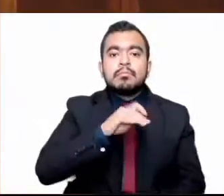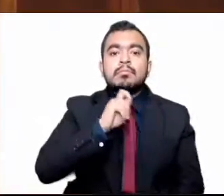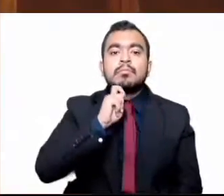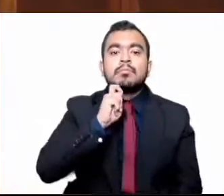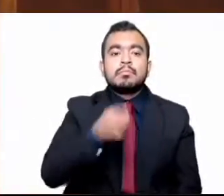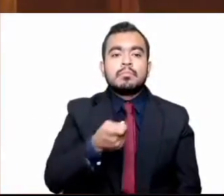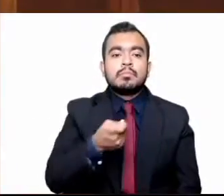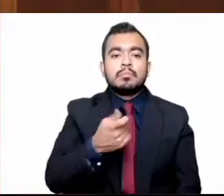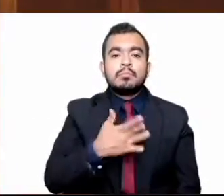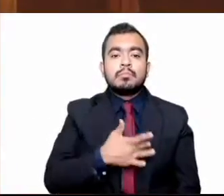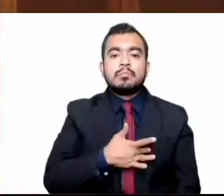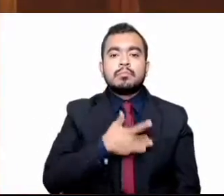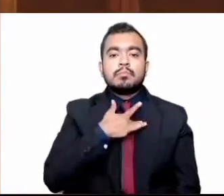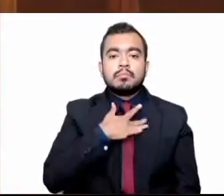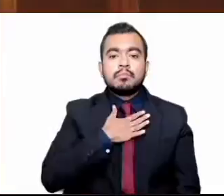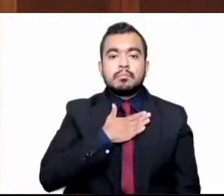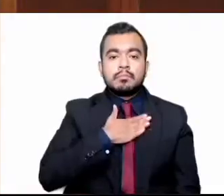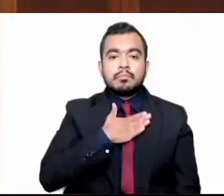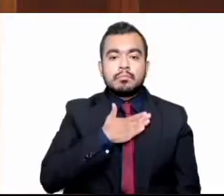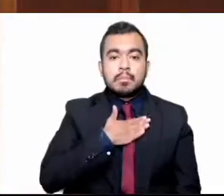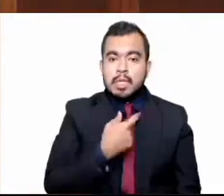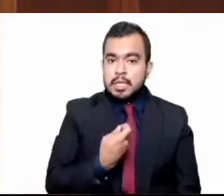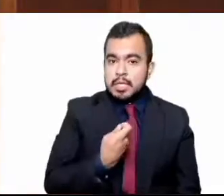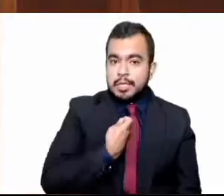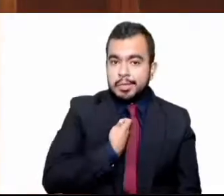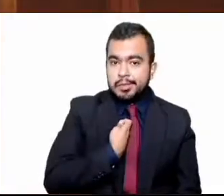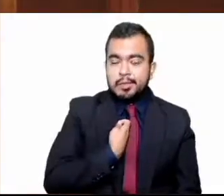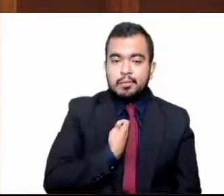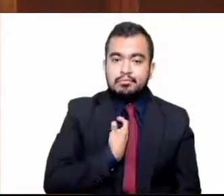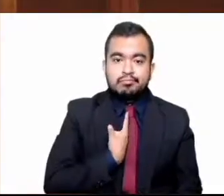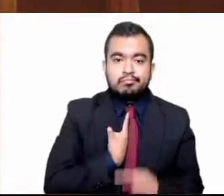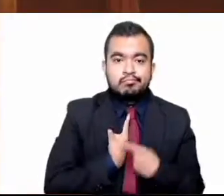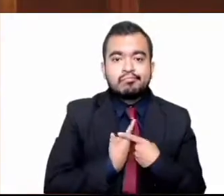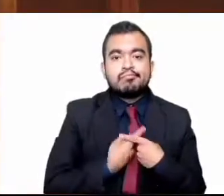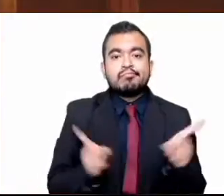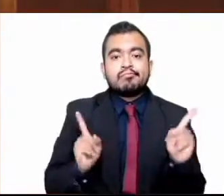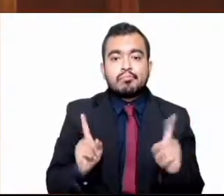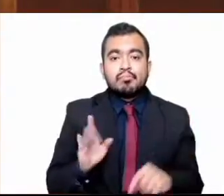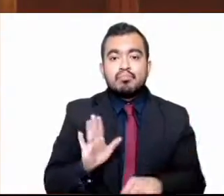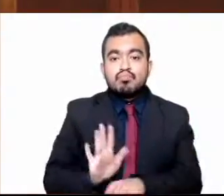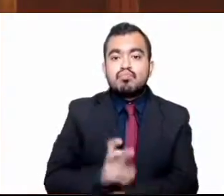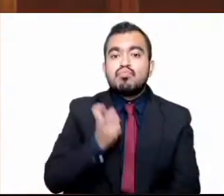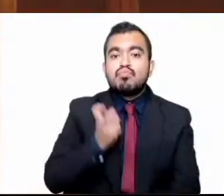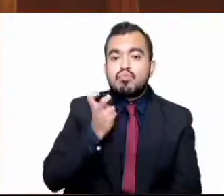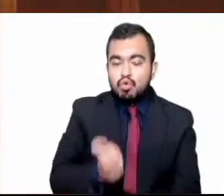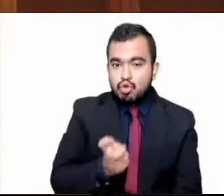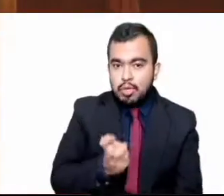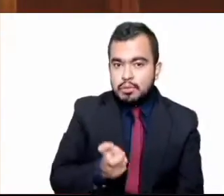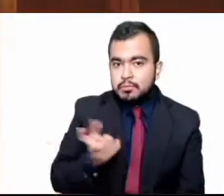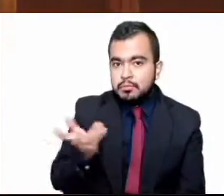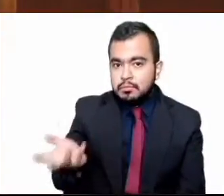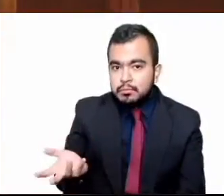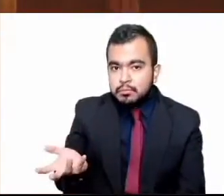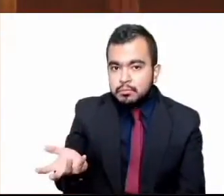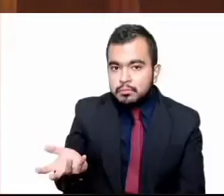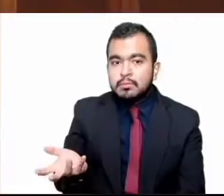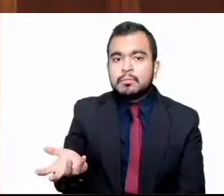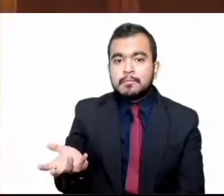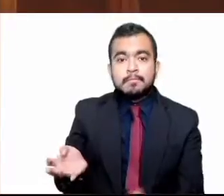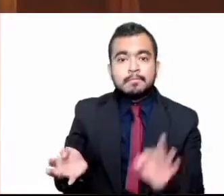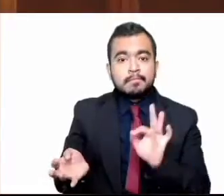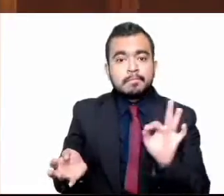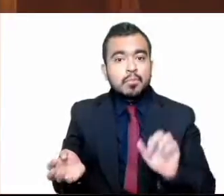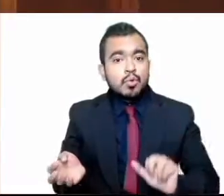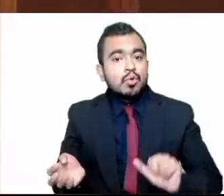no propia de sí mismo, lo que facilita la comisión de prácticas que no haría si estuviera